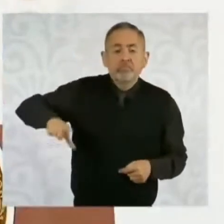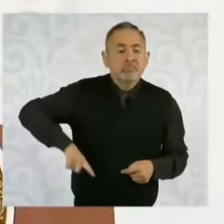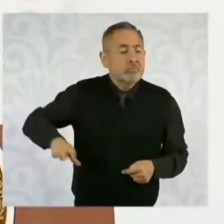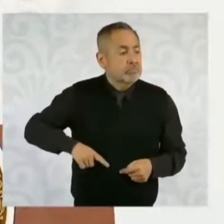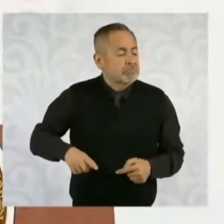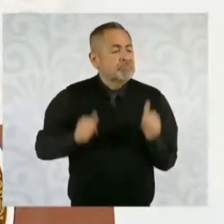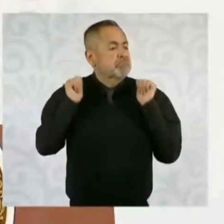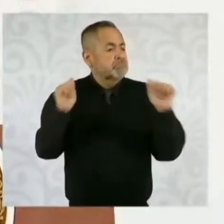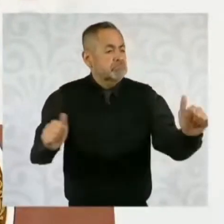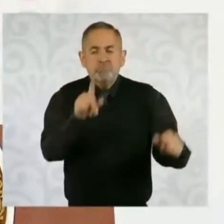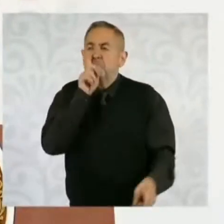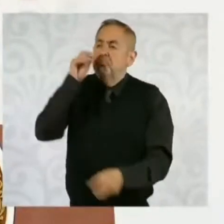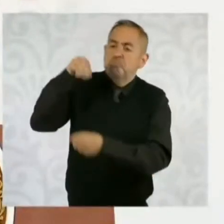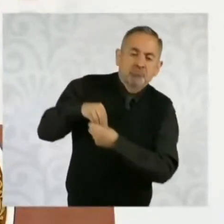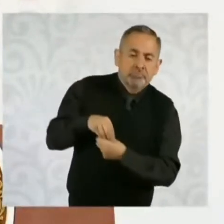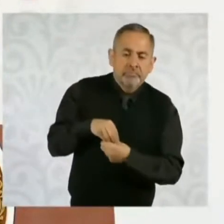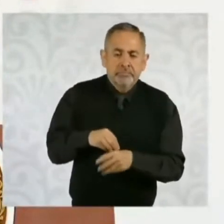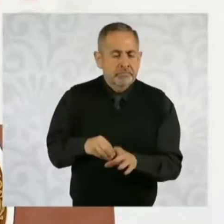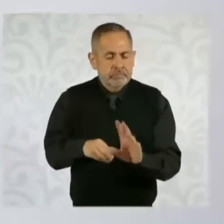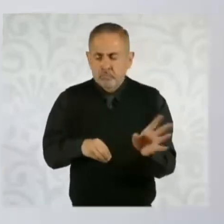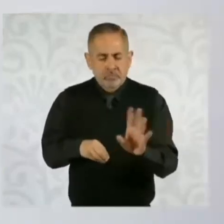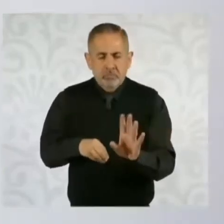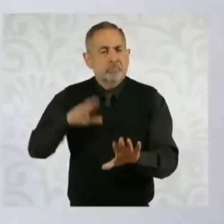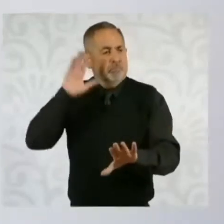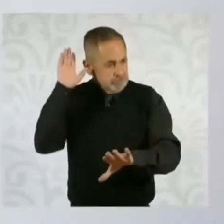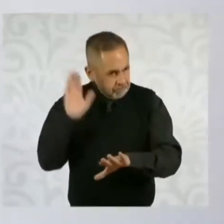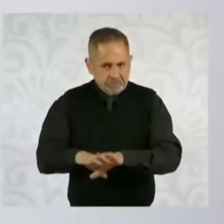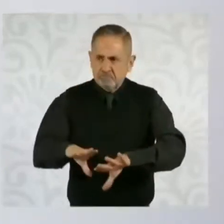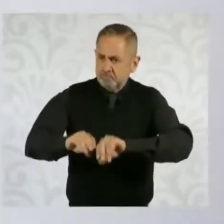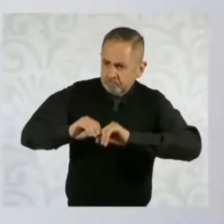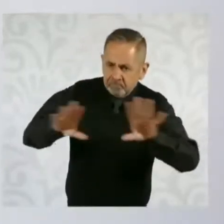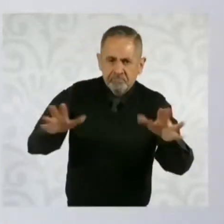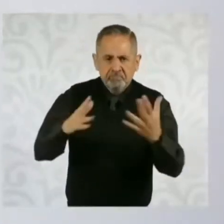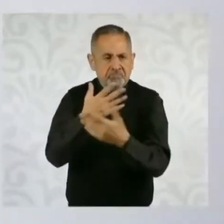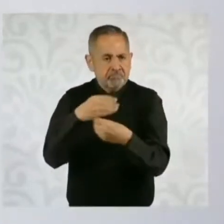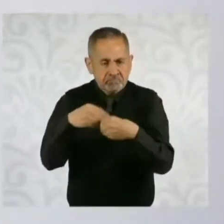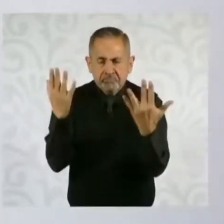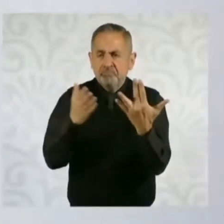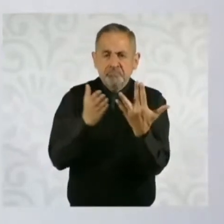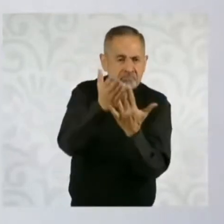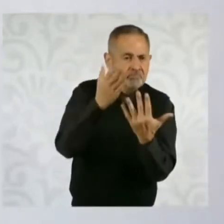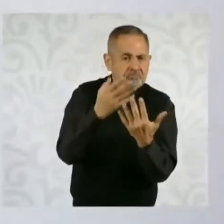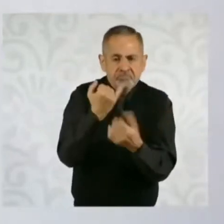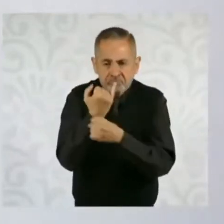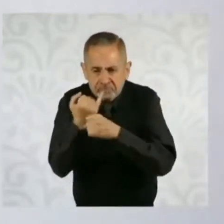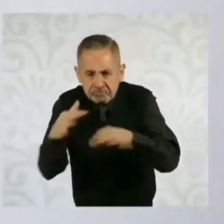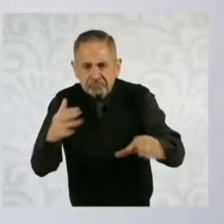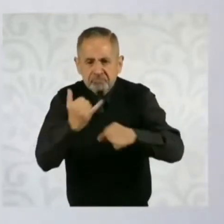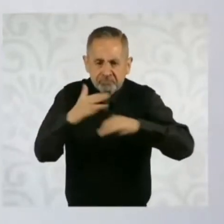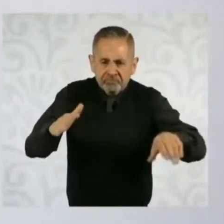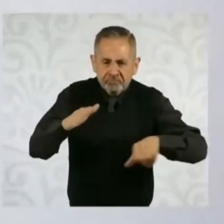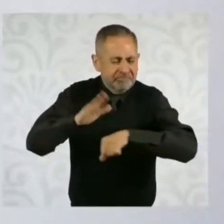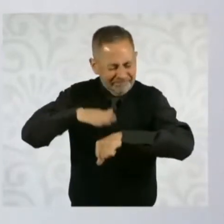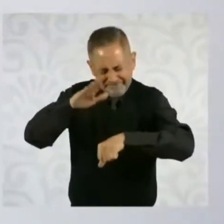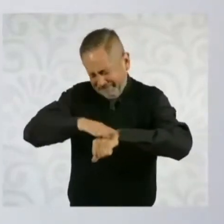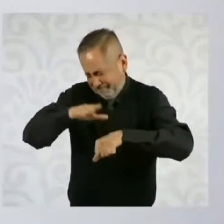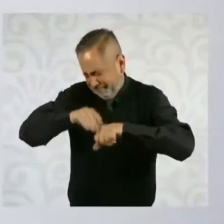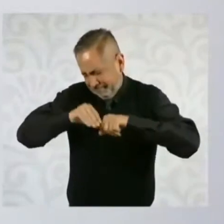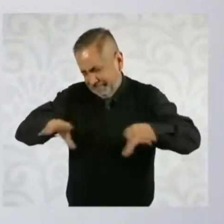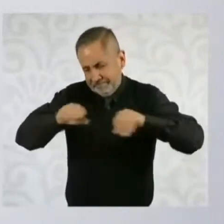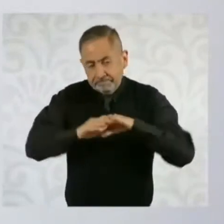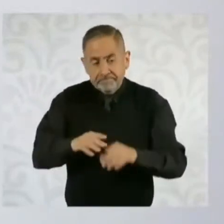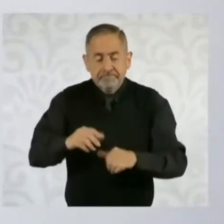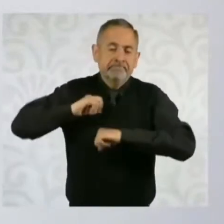al contrario, vamos a ser mucho más estrictos en la transparencia y eso lo va a llevar la secretaría